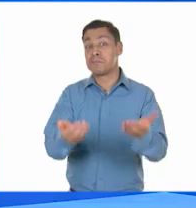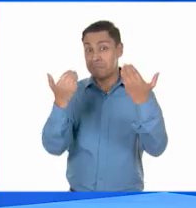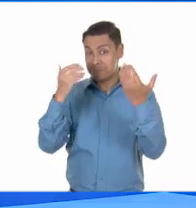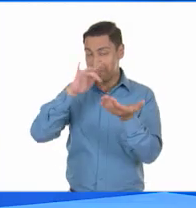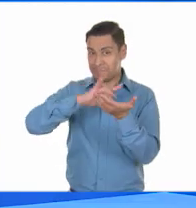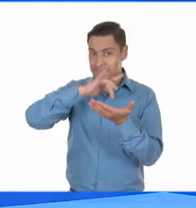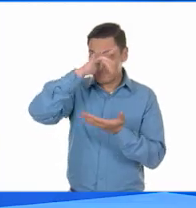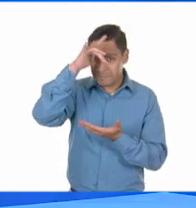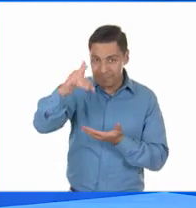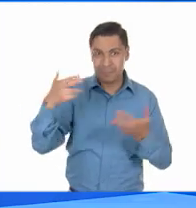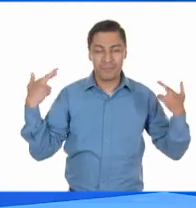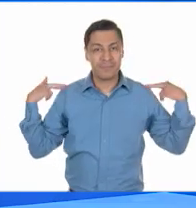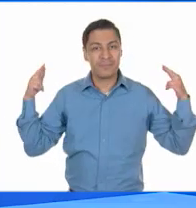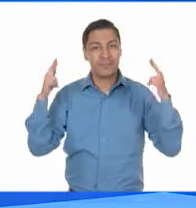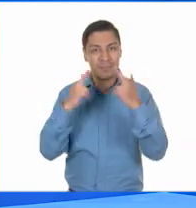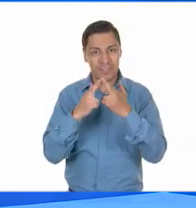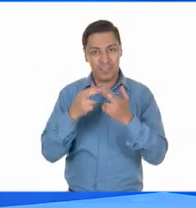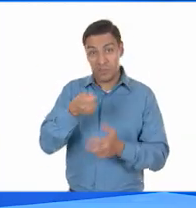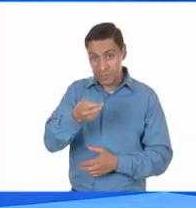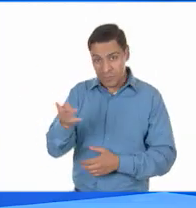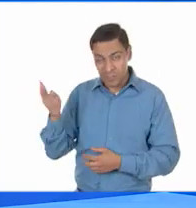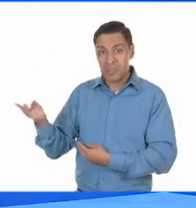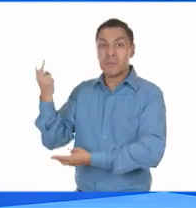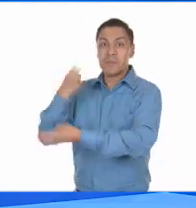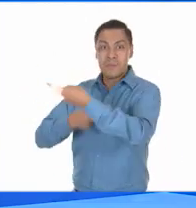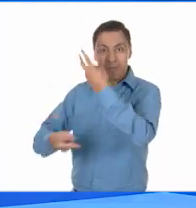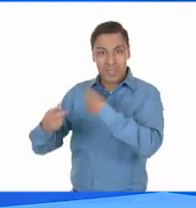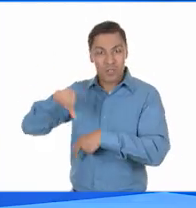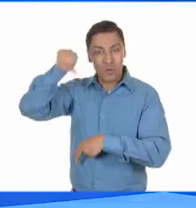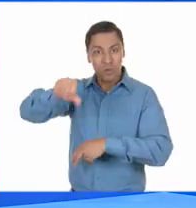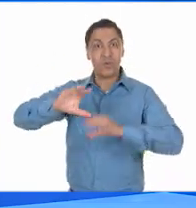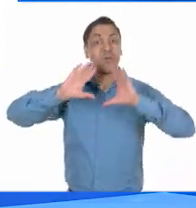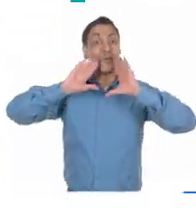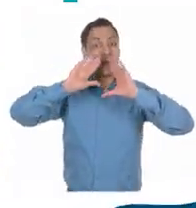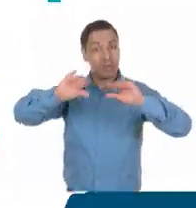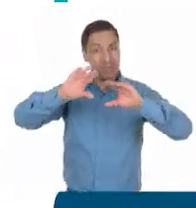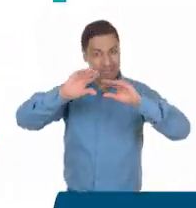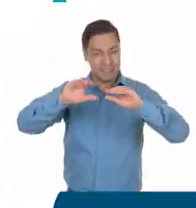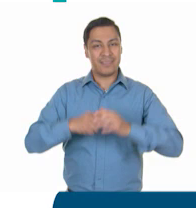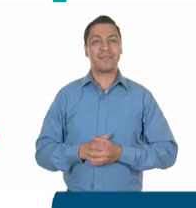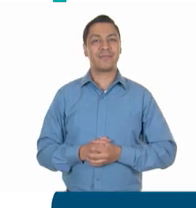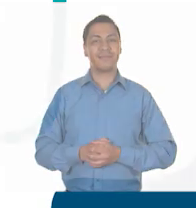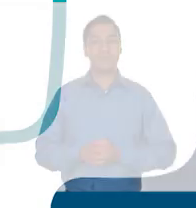gracias a las maestras y a los maestros que el día de hoy nos dieron creas.